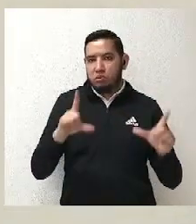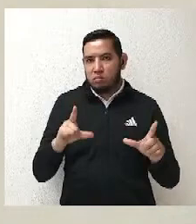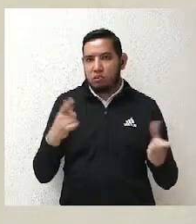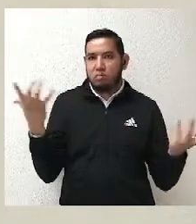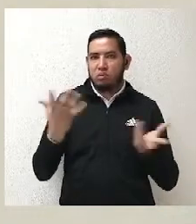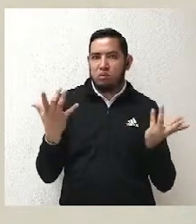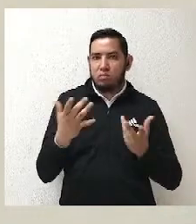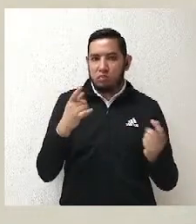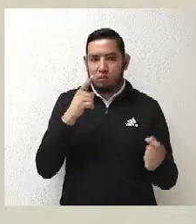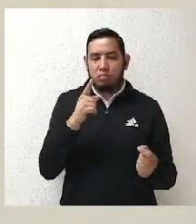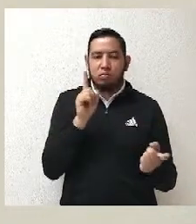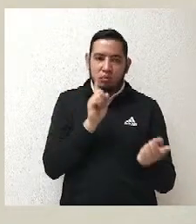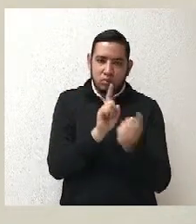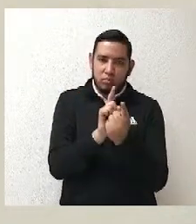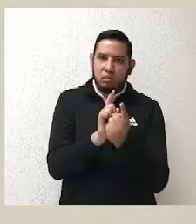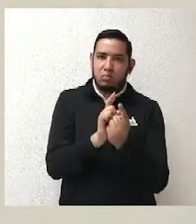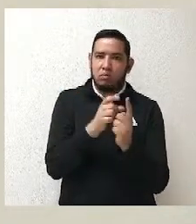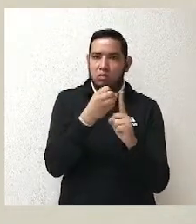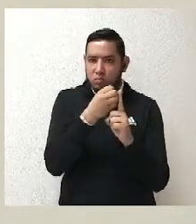autoorganización